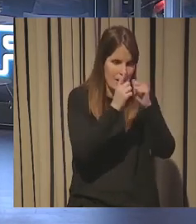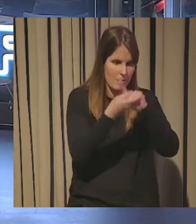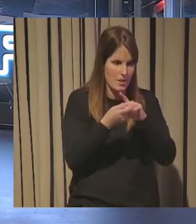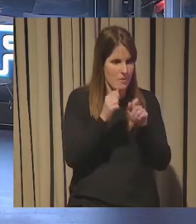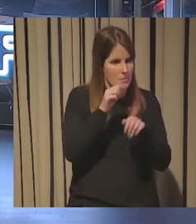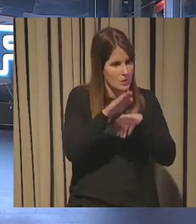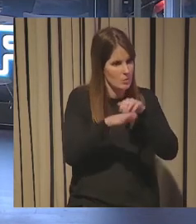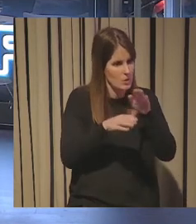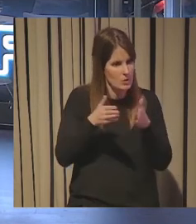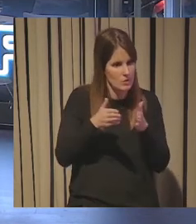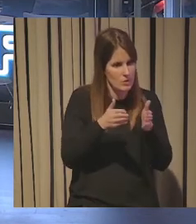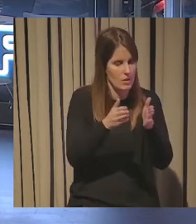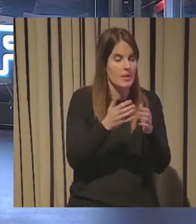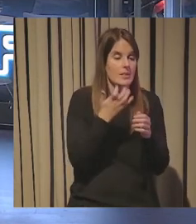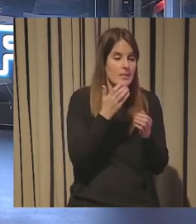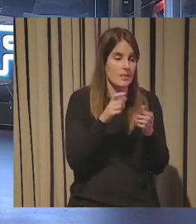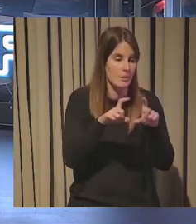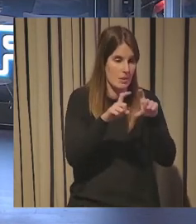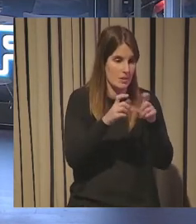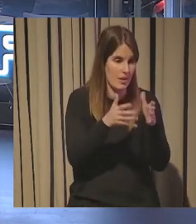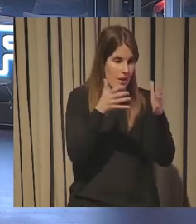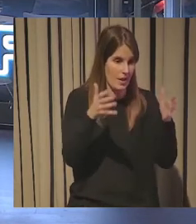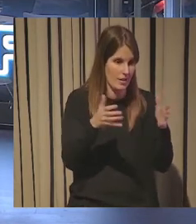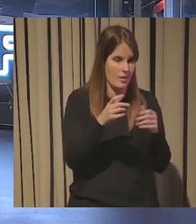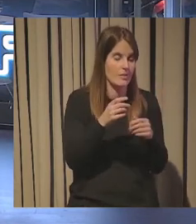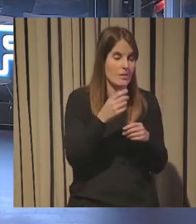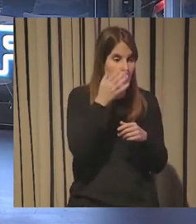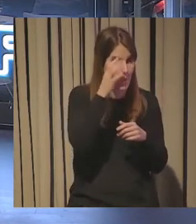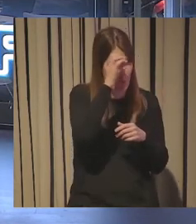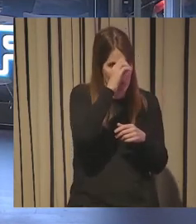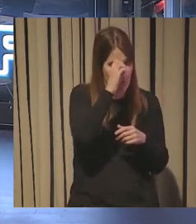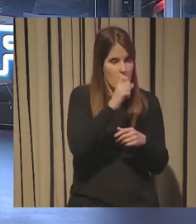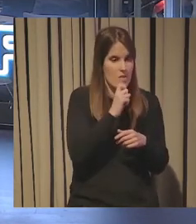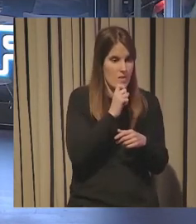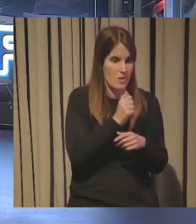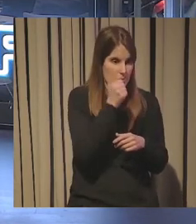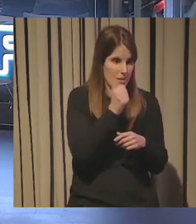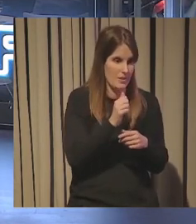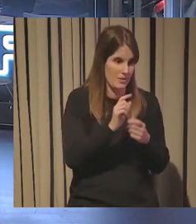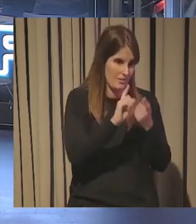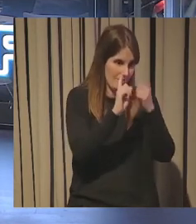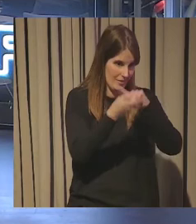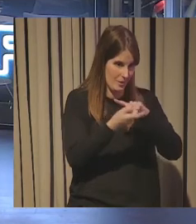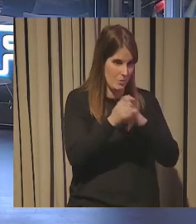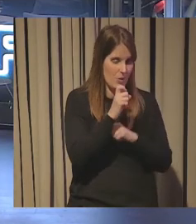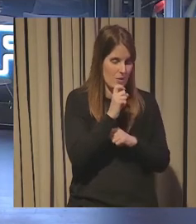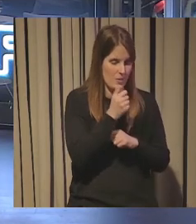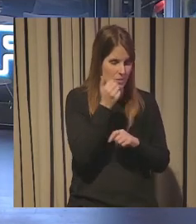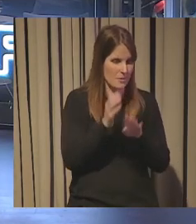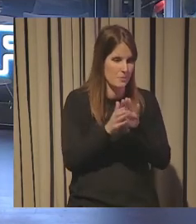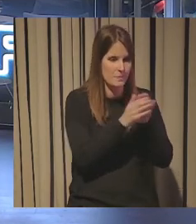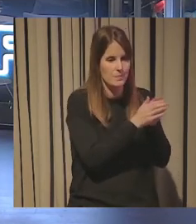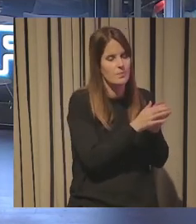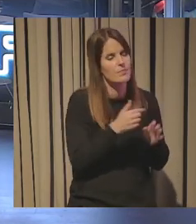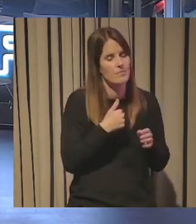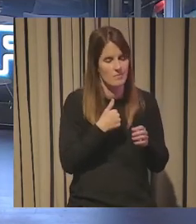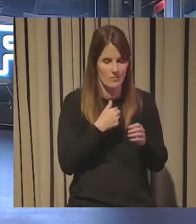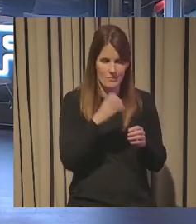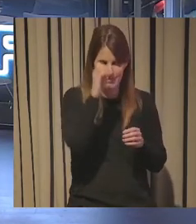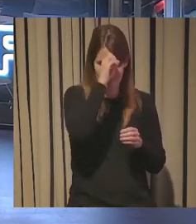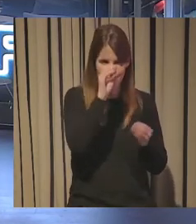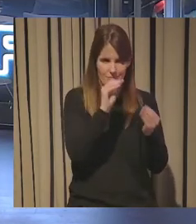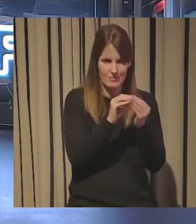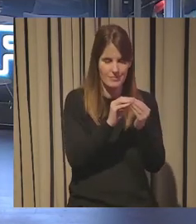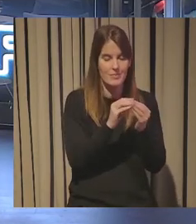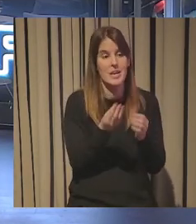ello y cuanto más grande es la organización pues yo creo que más difícil es Sí, yo me sumo a esa idea y yo añadiría otra también que